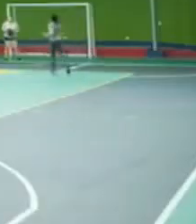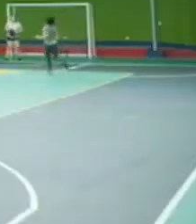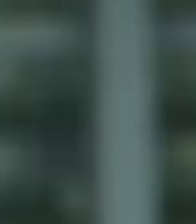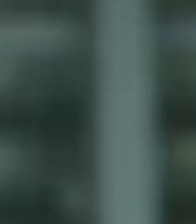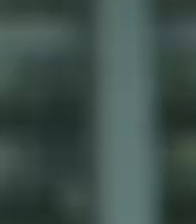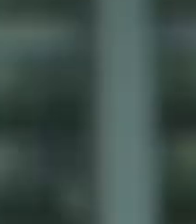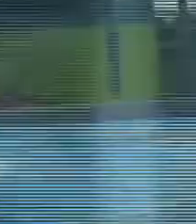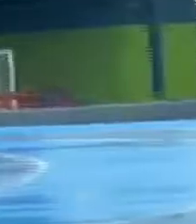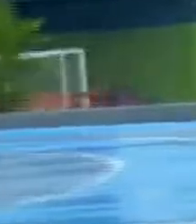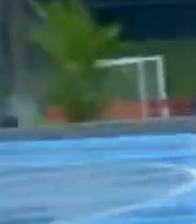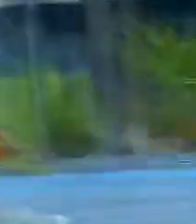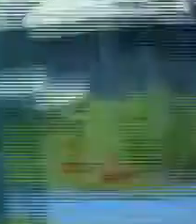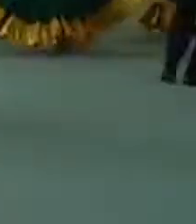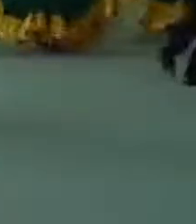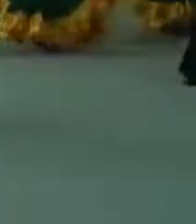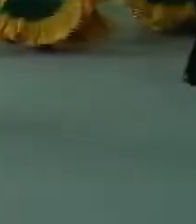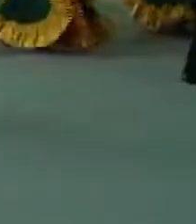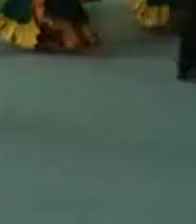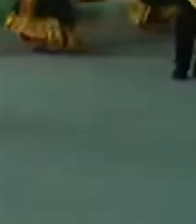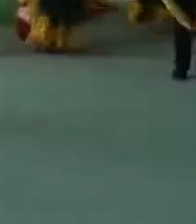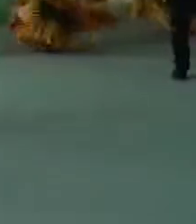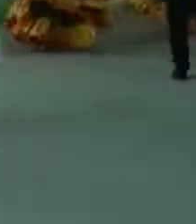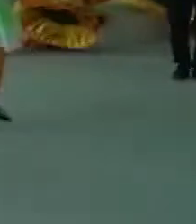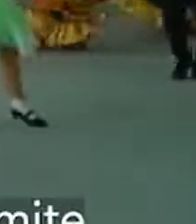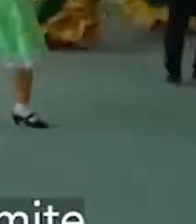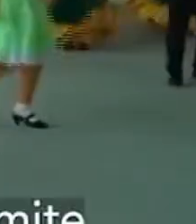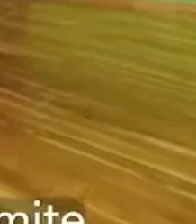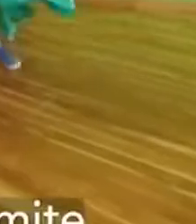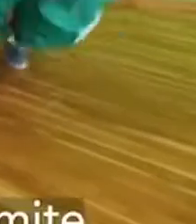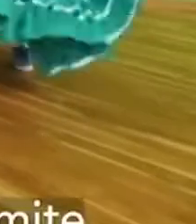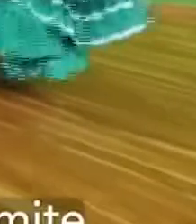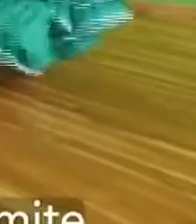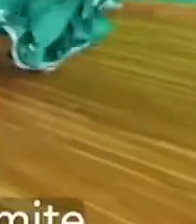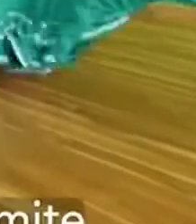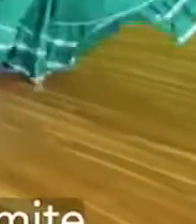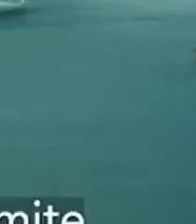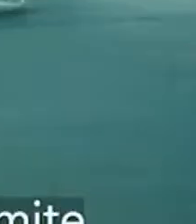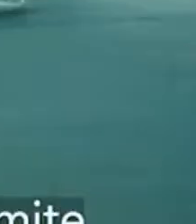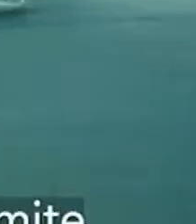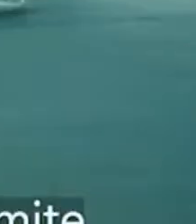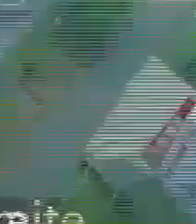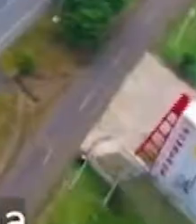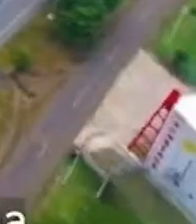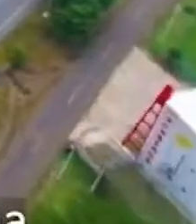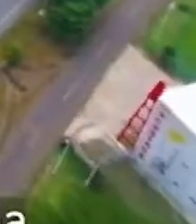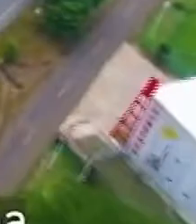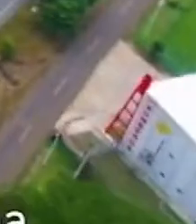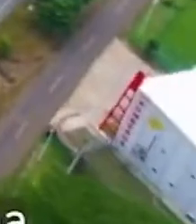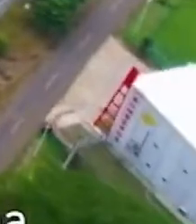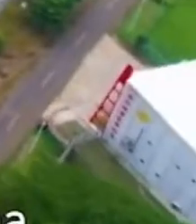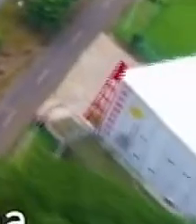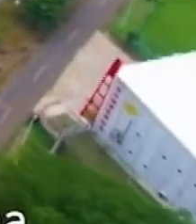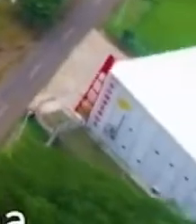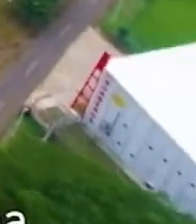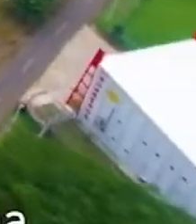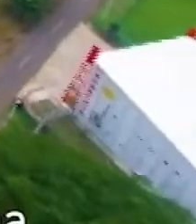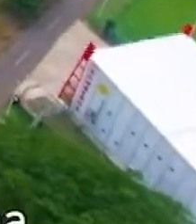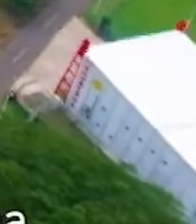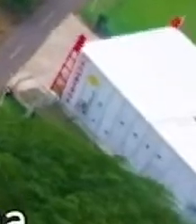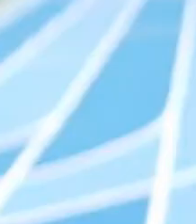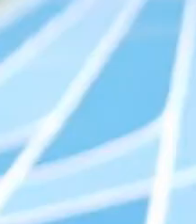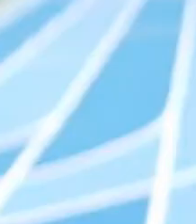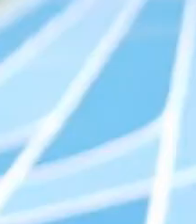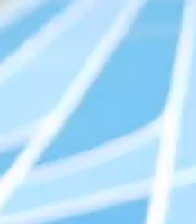Practicar disciplinas deportivas y exponer la riqueza del arte son algunas de las actividades que permite el nuevo centro deportivo de